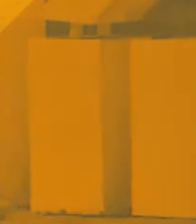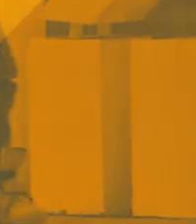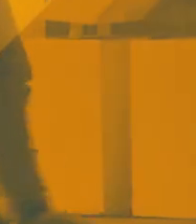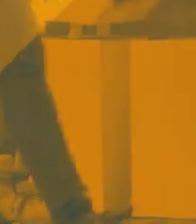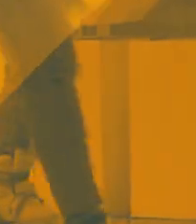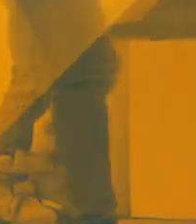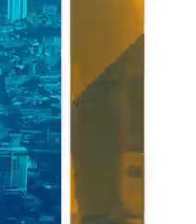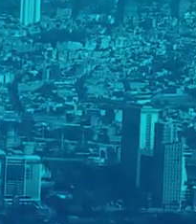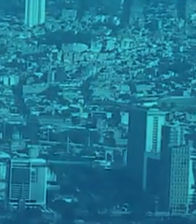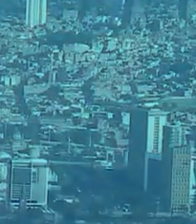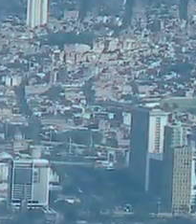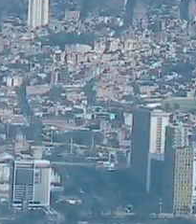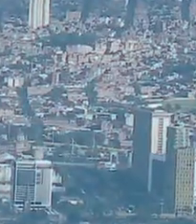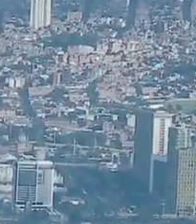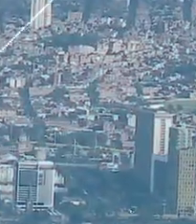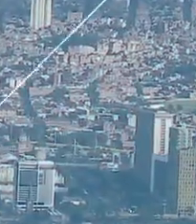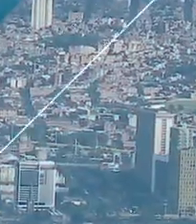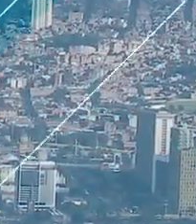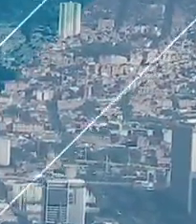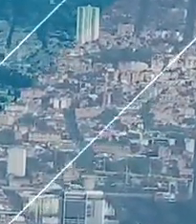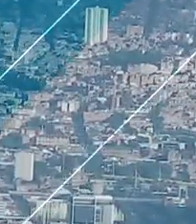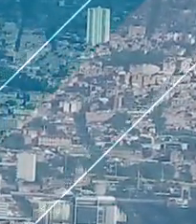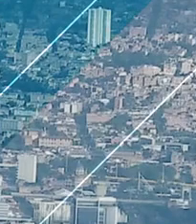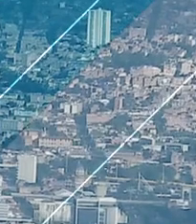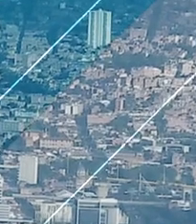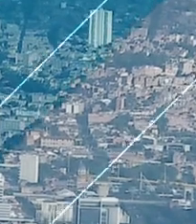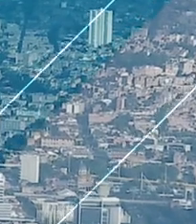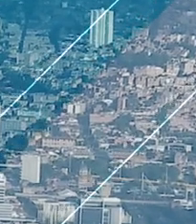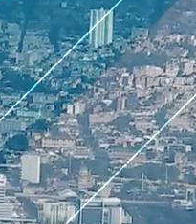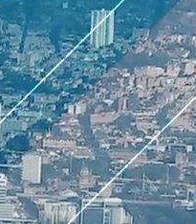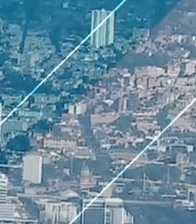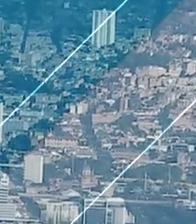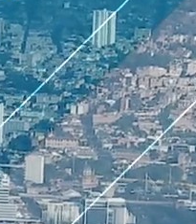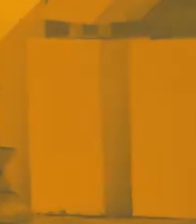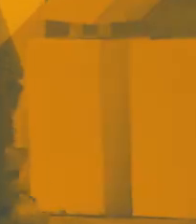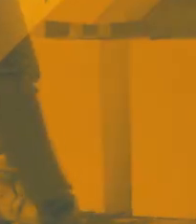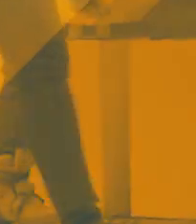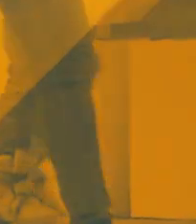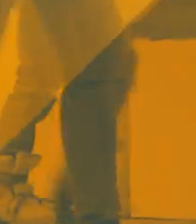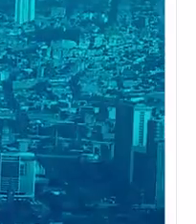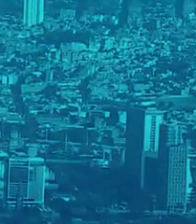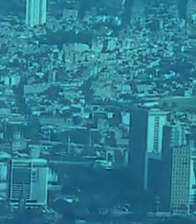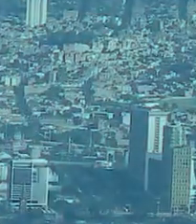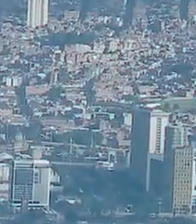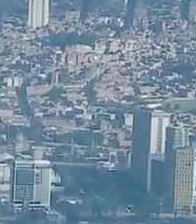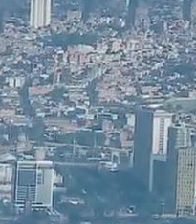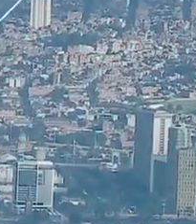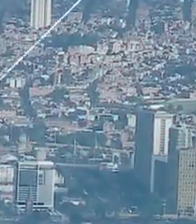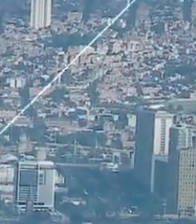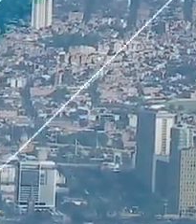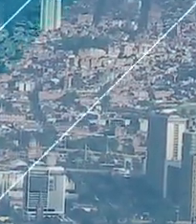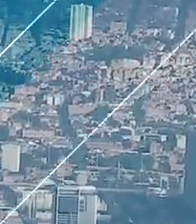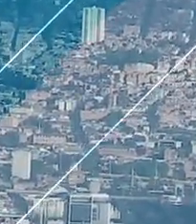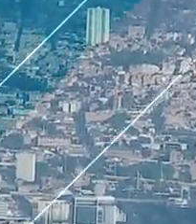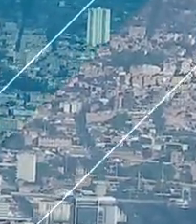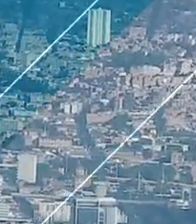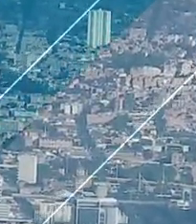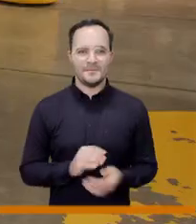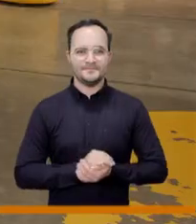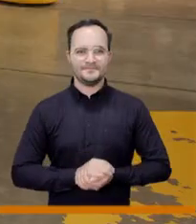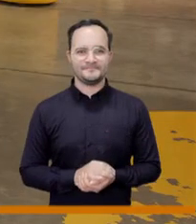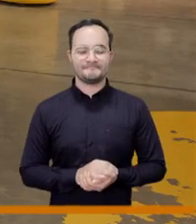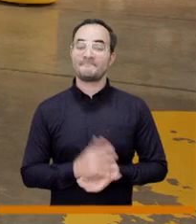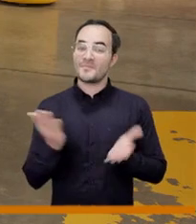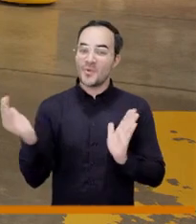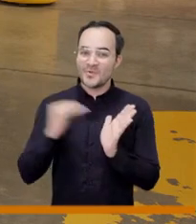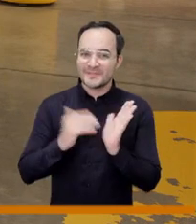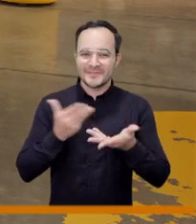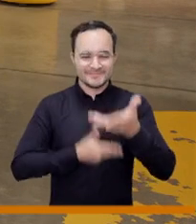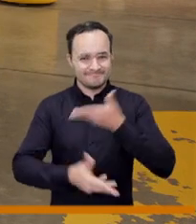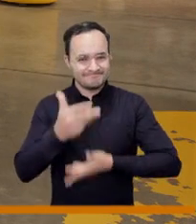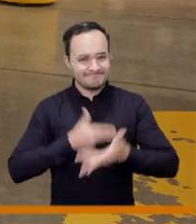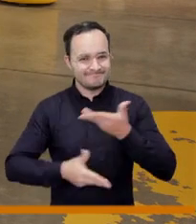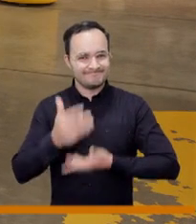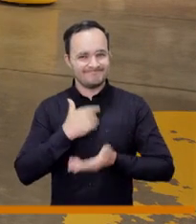nosotros